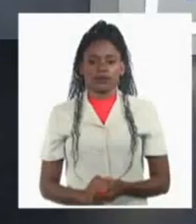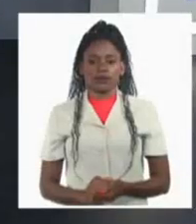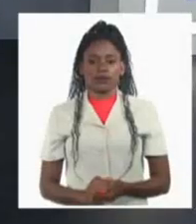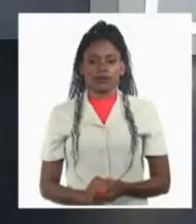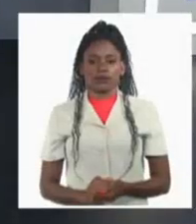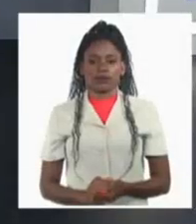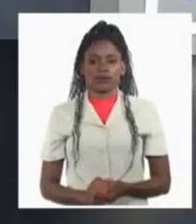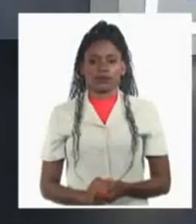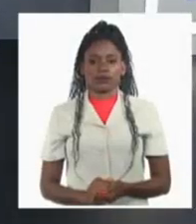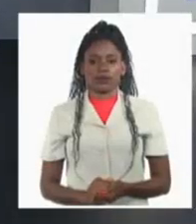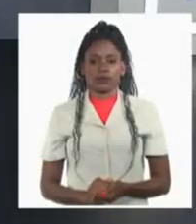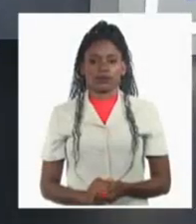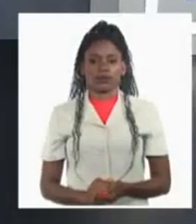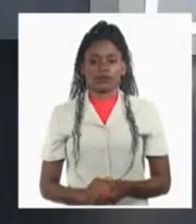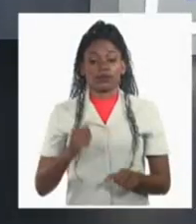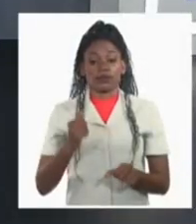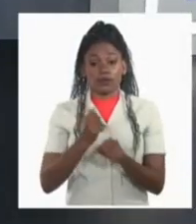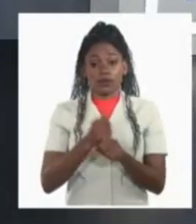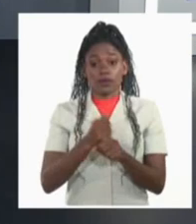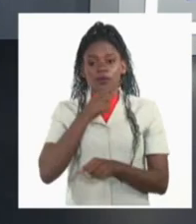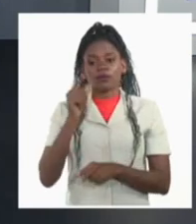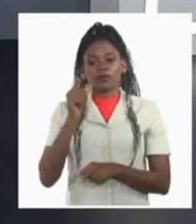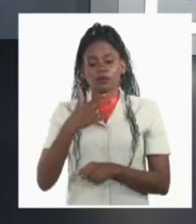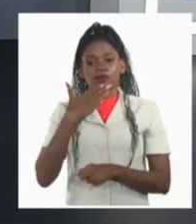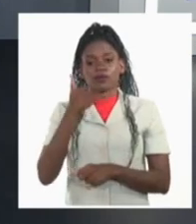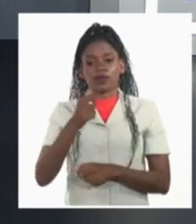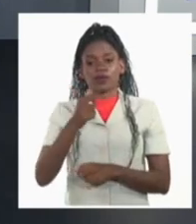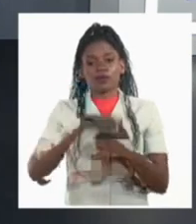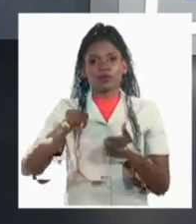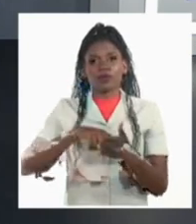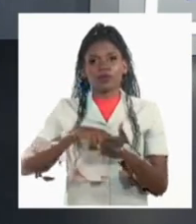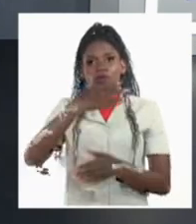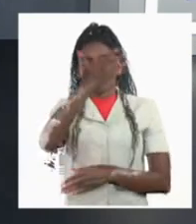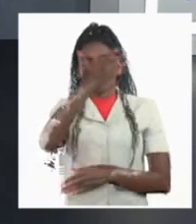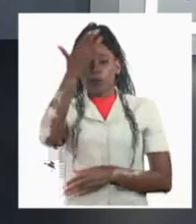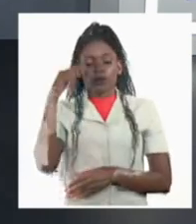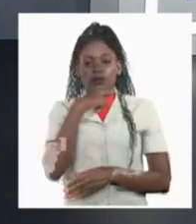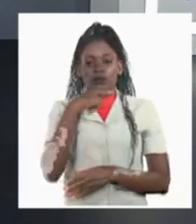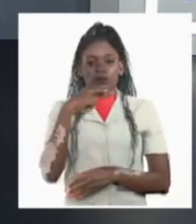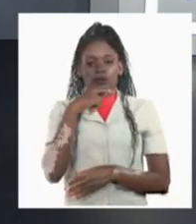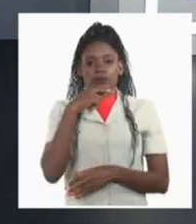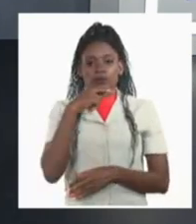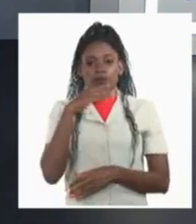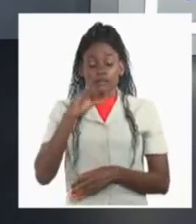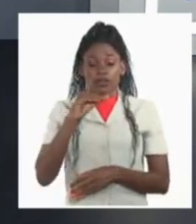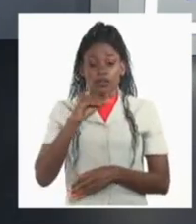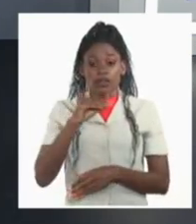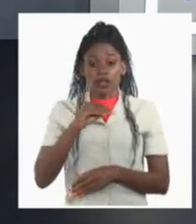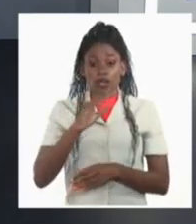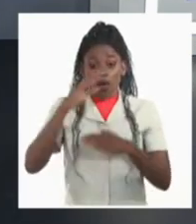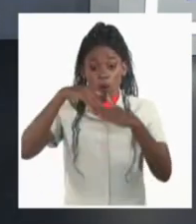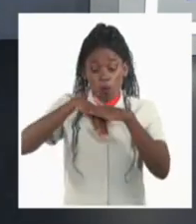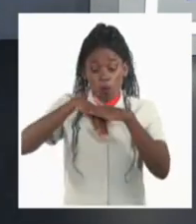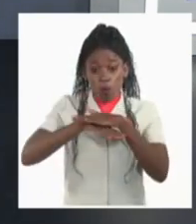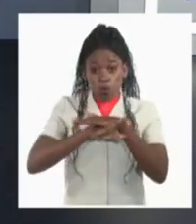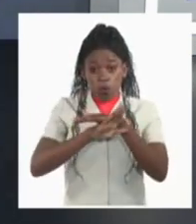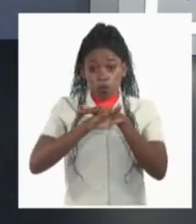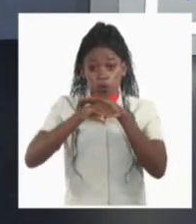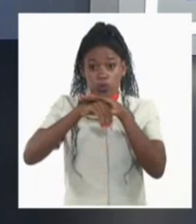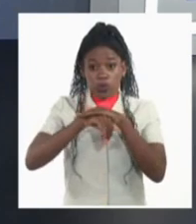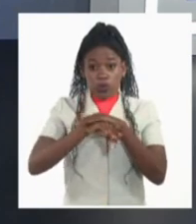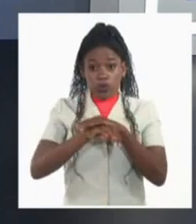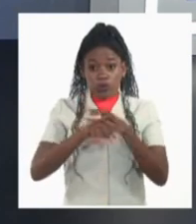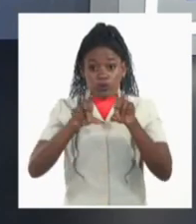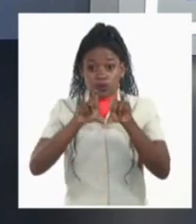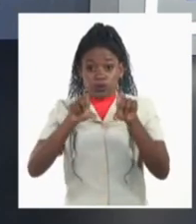Oportuno este trabajo de nuestra compañera, prohibido olvidar. Y el submarino desaparecido cerca de los restos del Titanic que habría implosionado en el